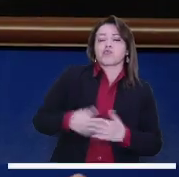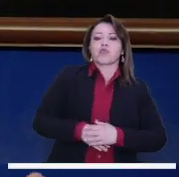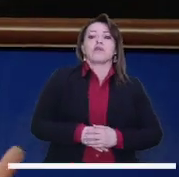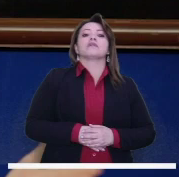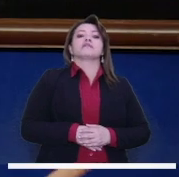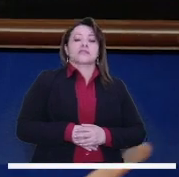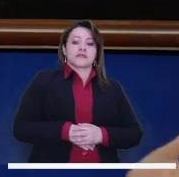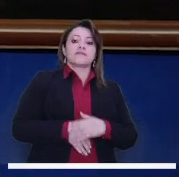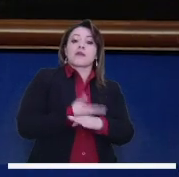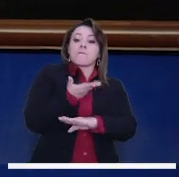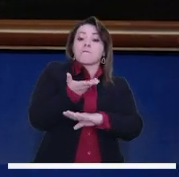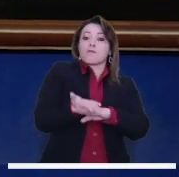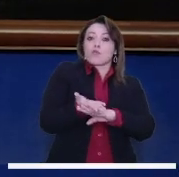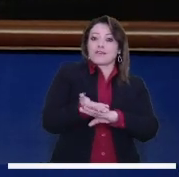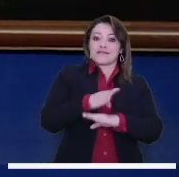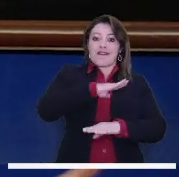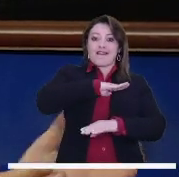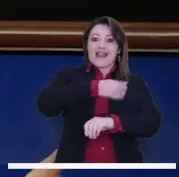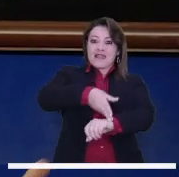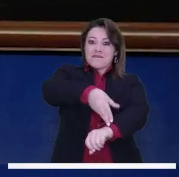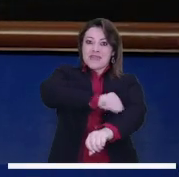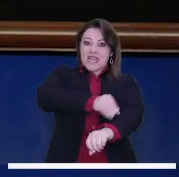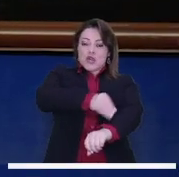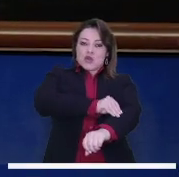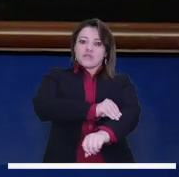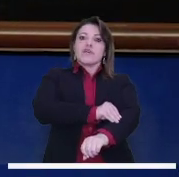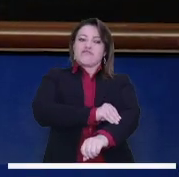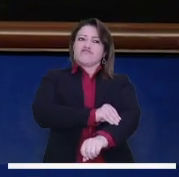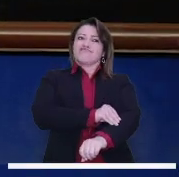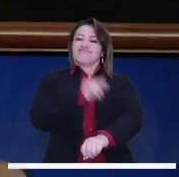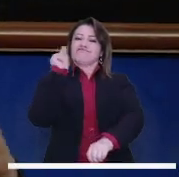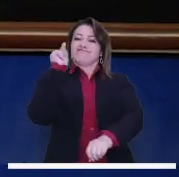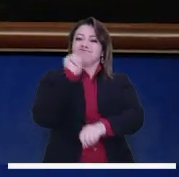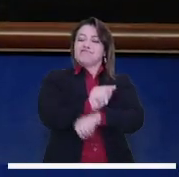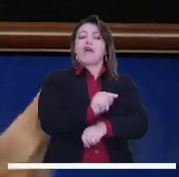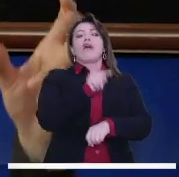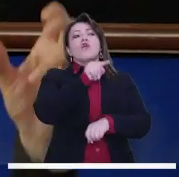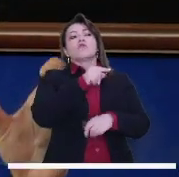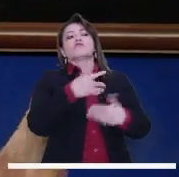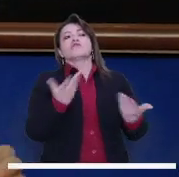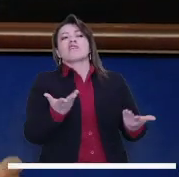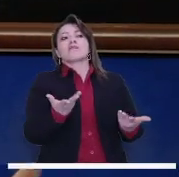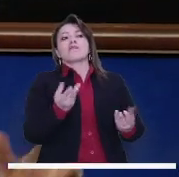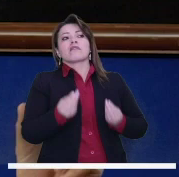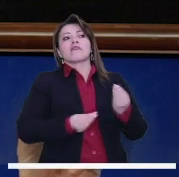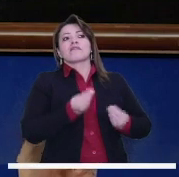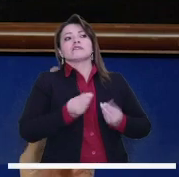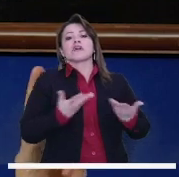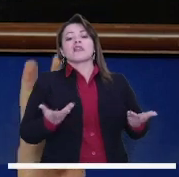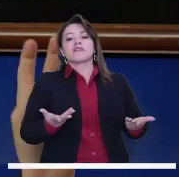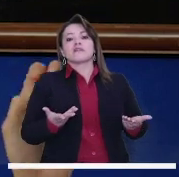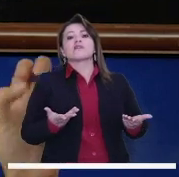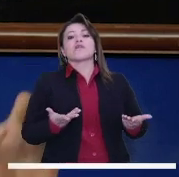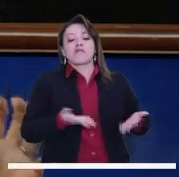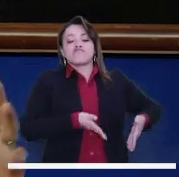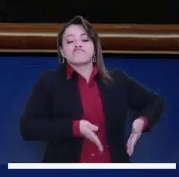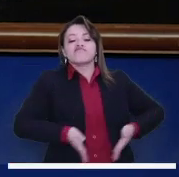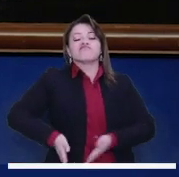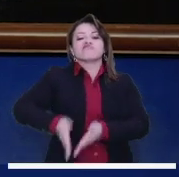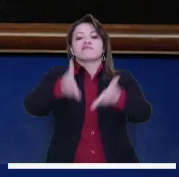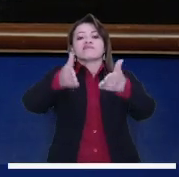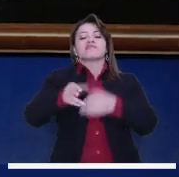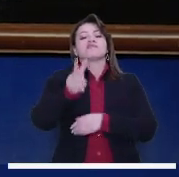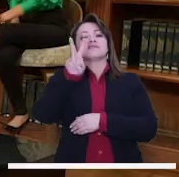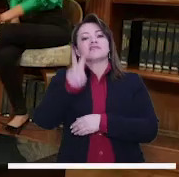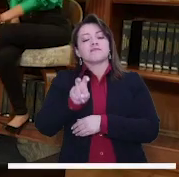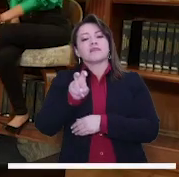la propuesta del alcalde Peñalosa le criticaron mucho eso. Usted va a caraquizar la